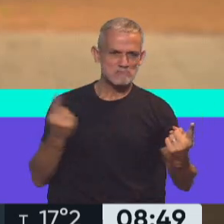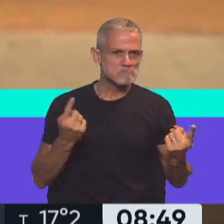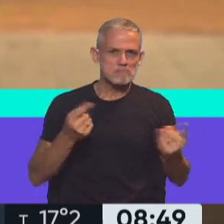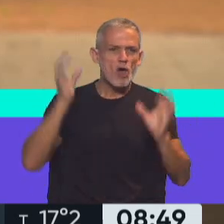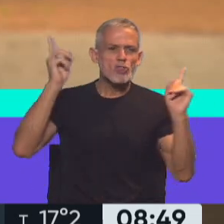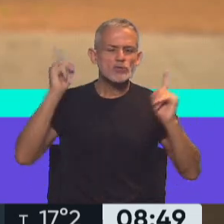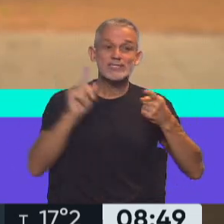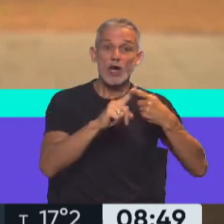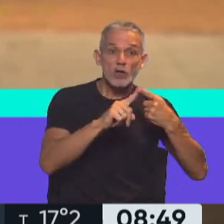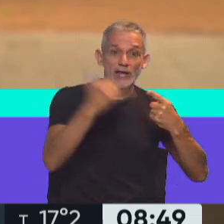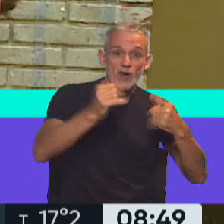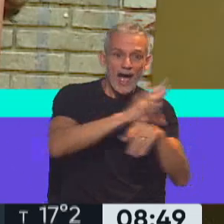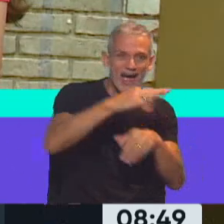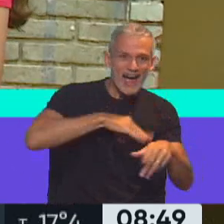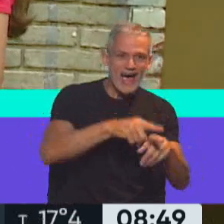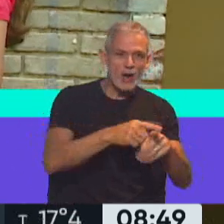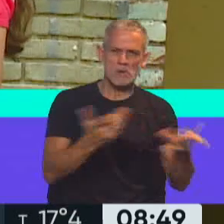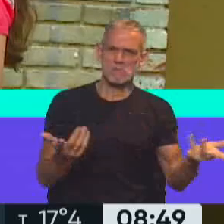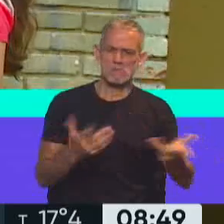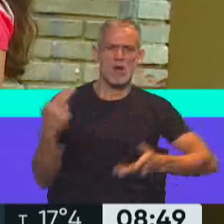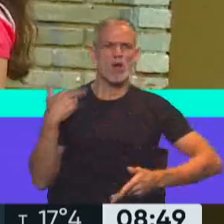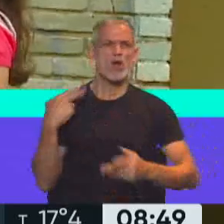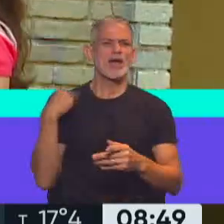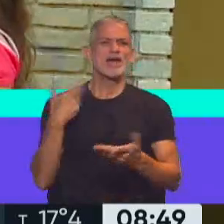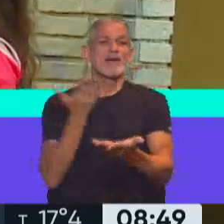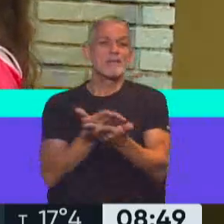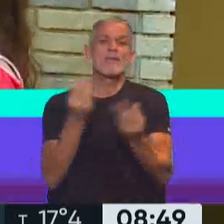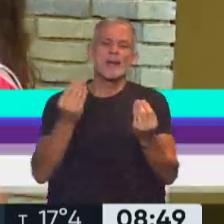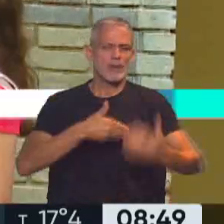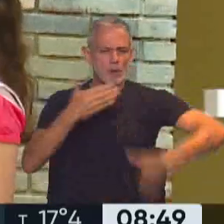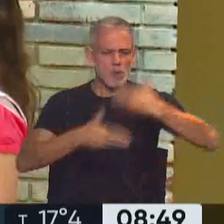docente por contacto estrecho, que es lo que piden las grandes patronales para su productividad.